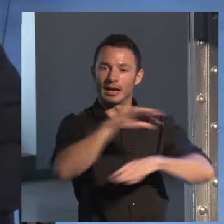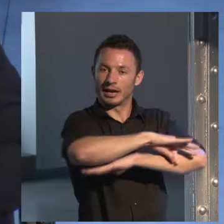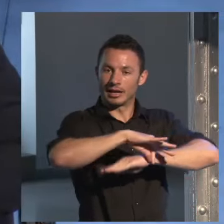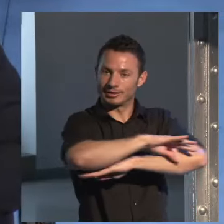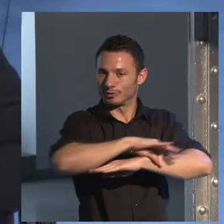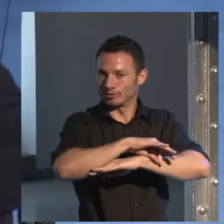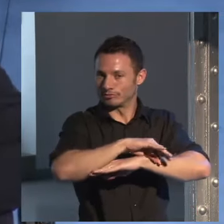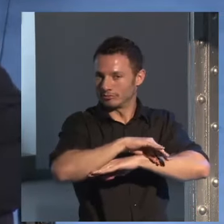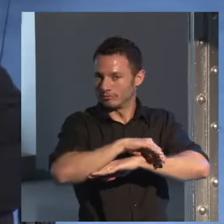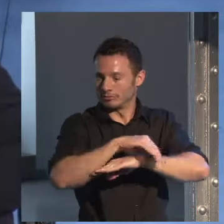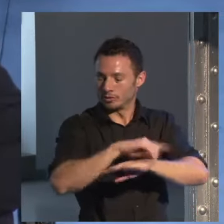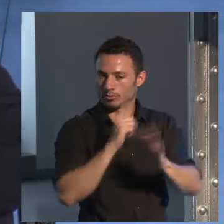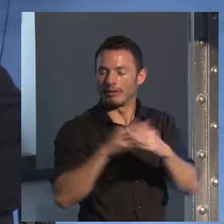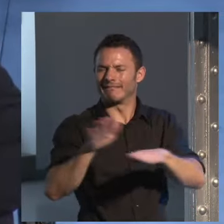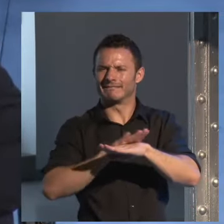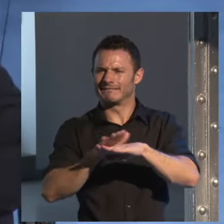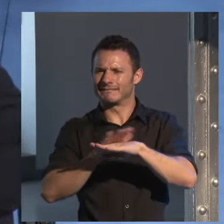No soy... Perdón.